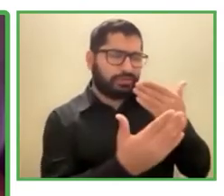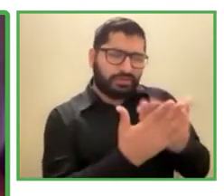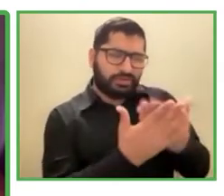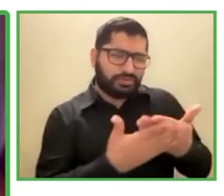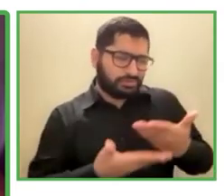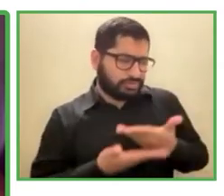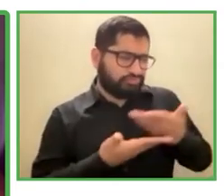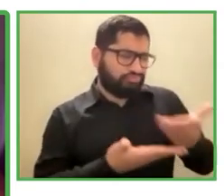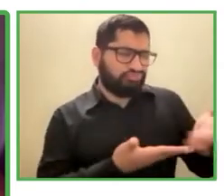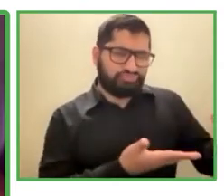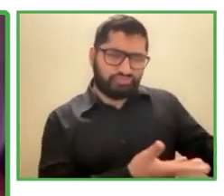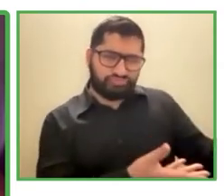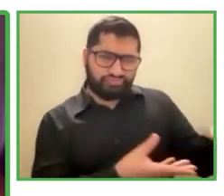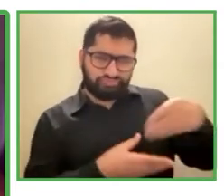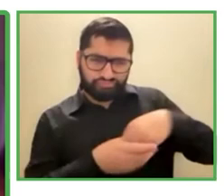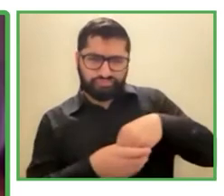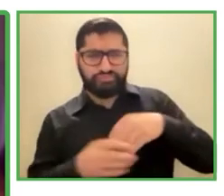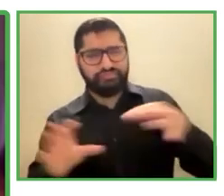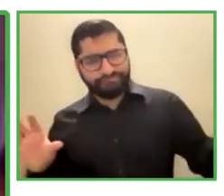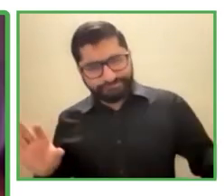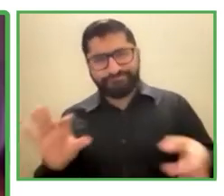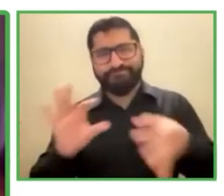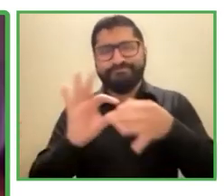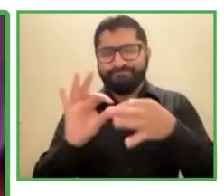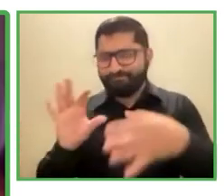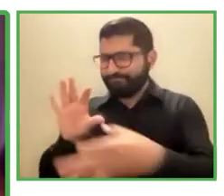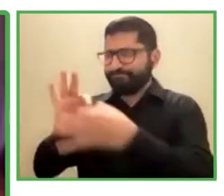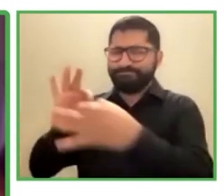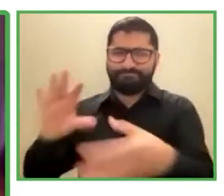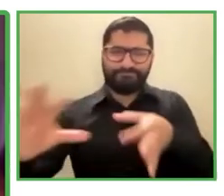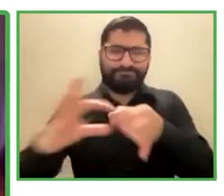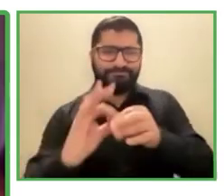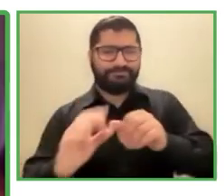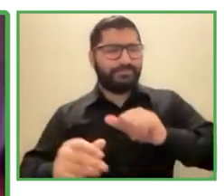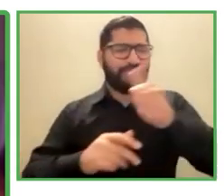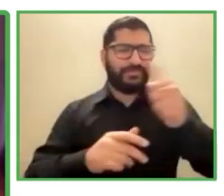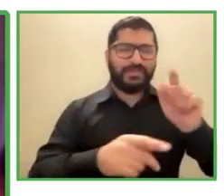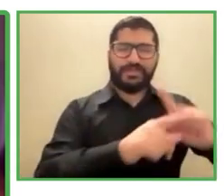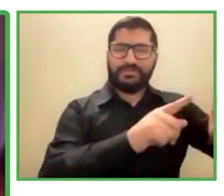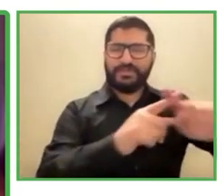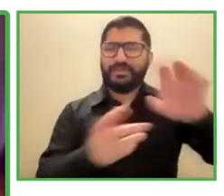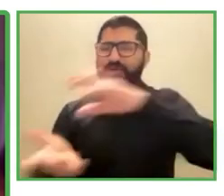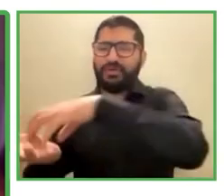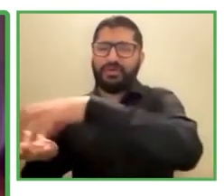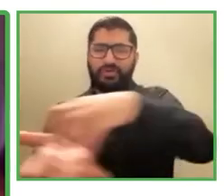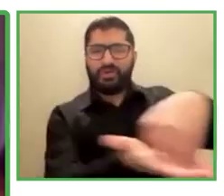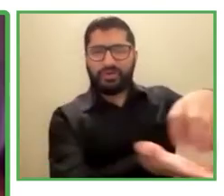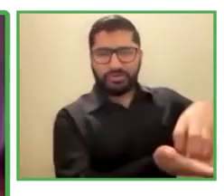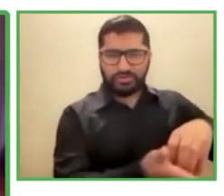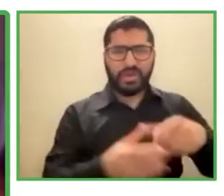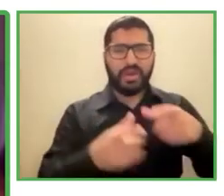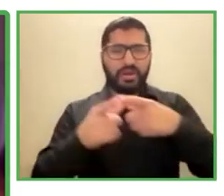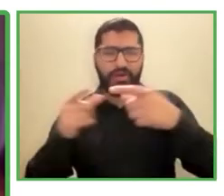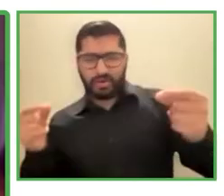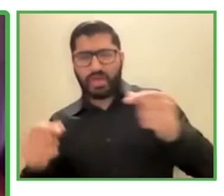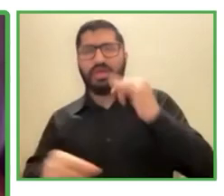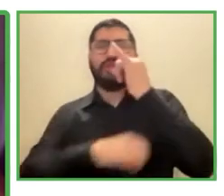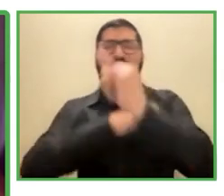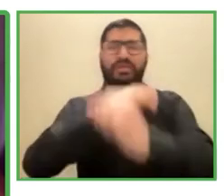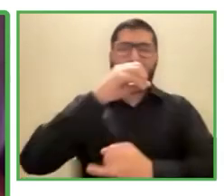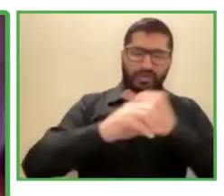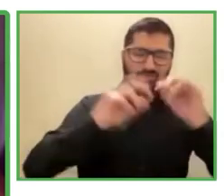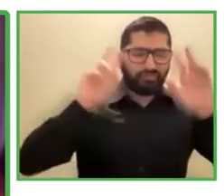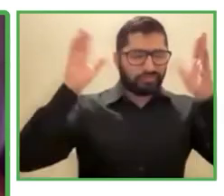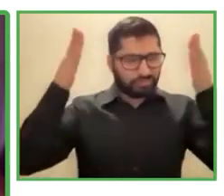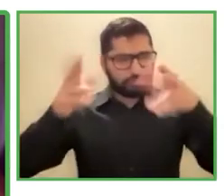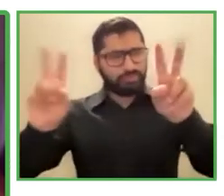instituciones nacionales internacionales digamos con los temas de discapacidad también he participado como representante